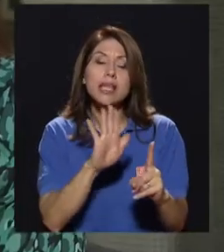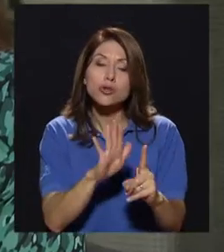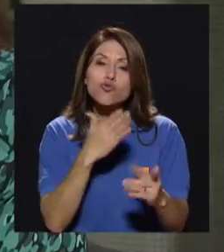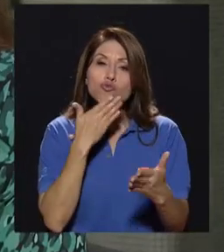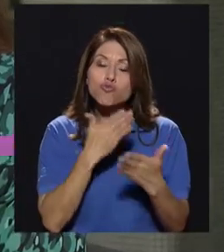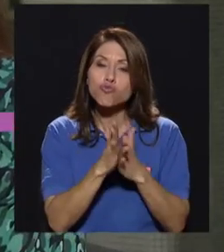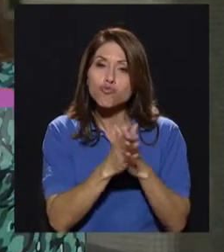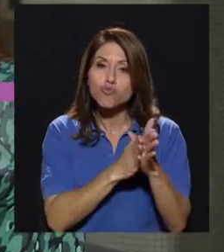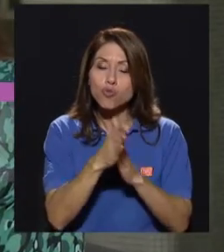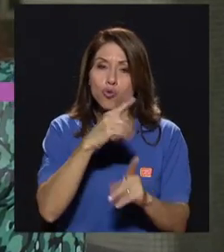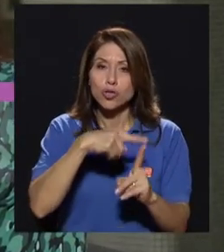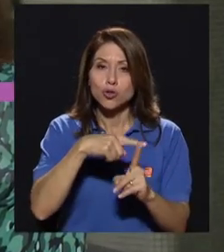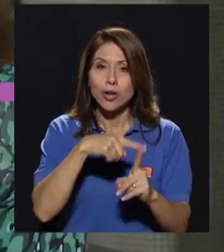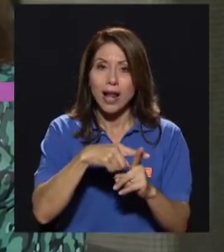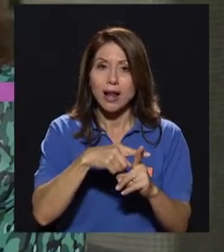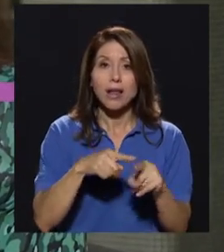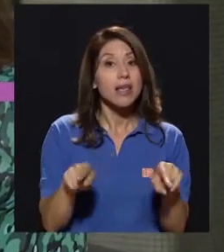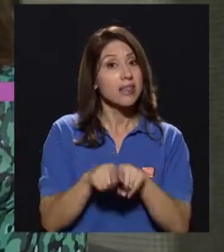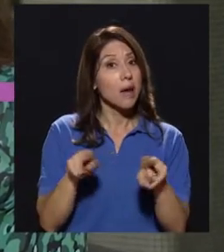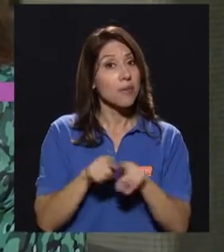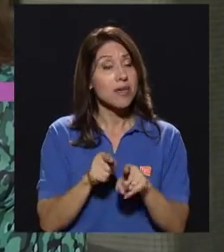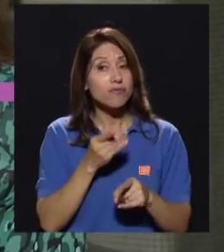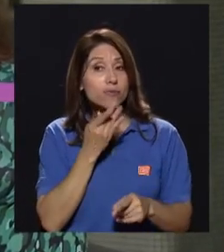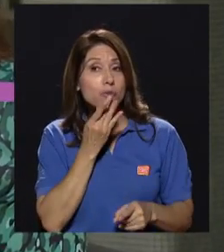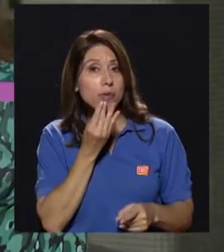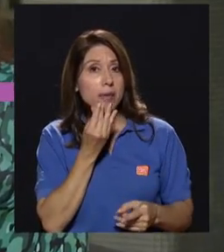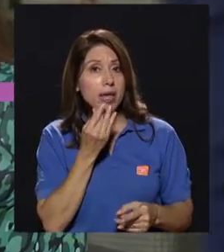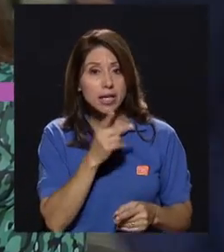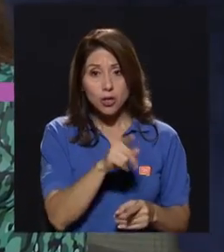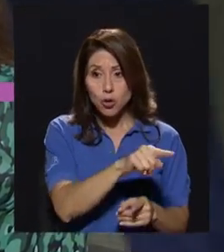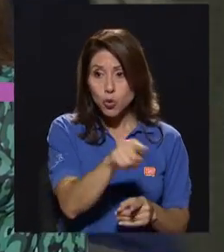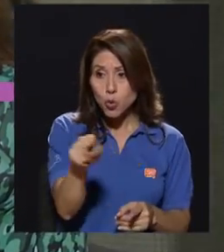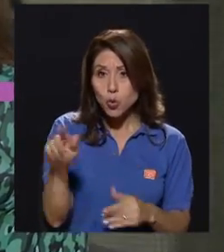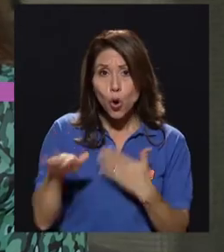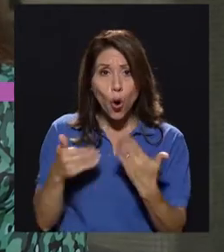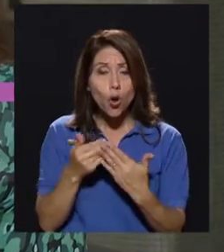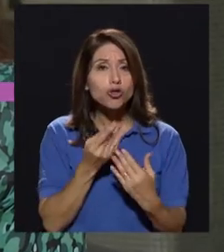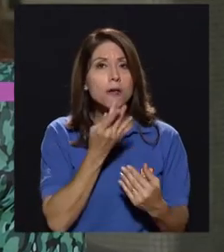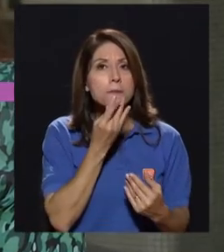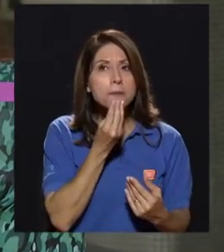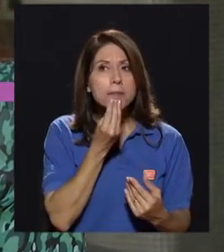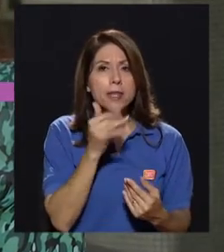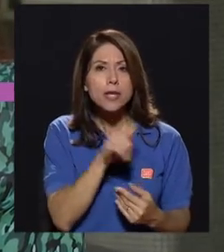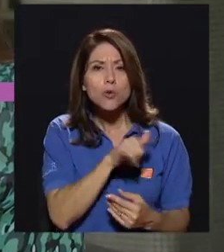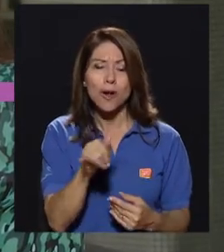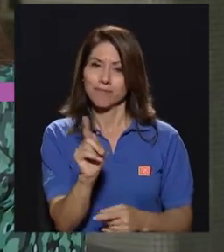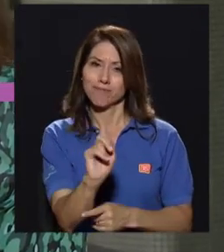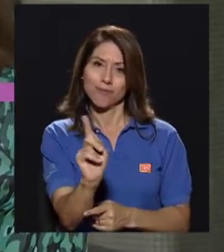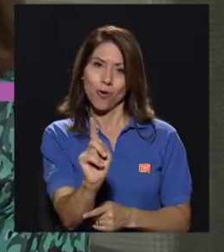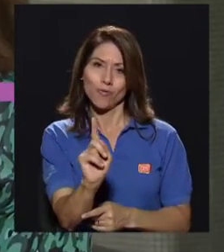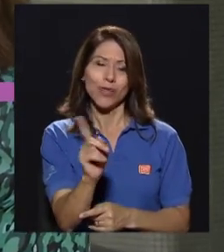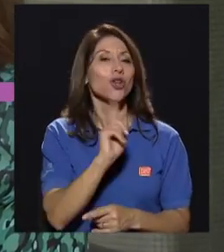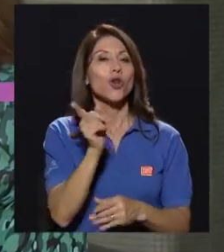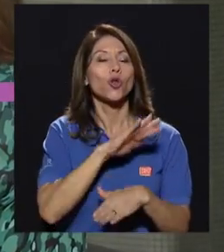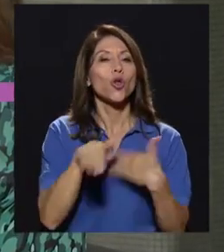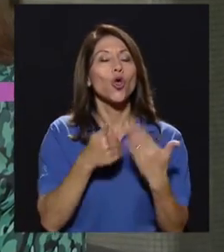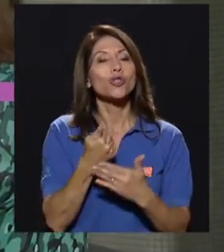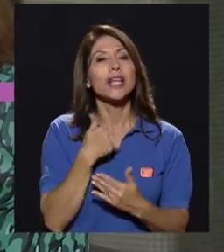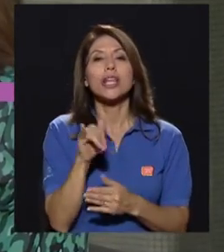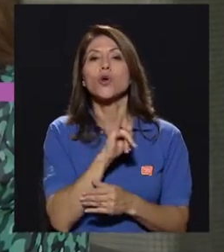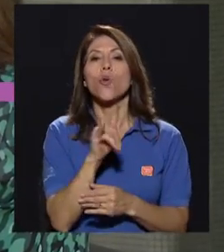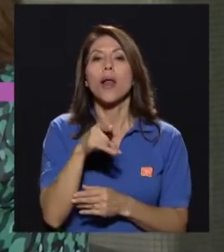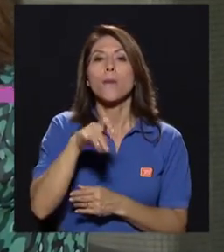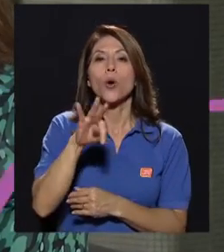y también sensorial. No saben, todos no saben igual, todos no tienen la misma concentración de proteína o diáceos grasos o